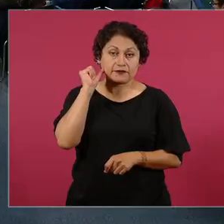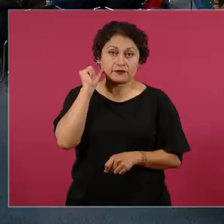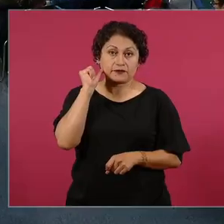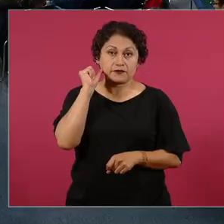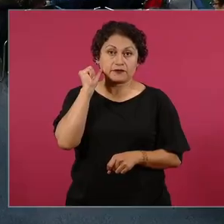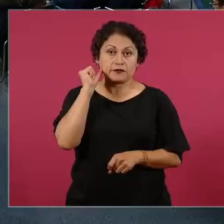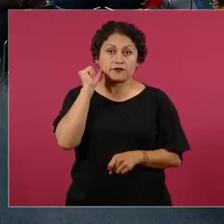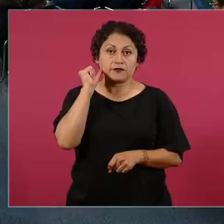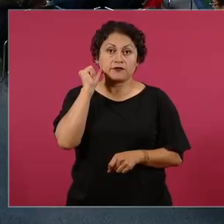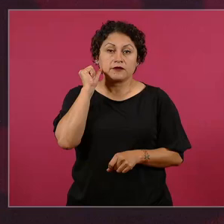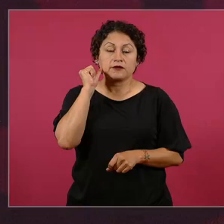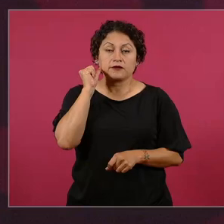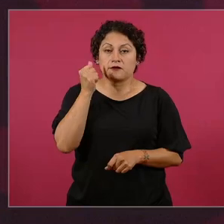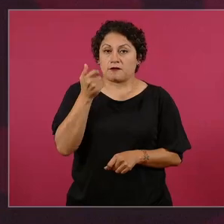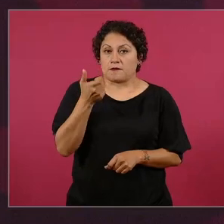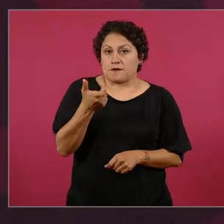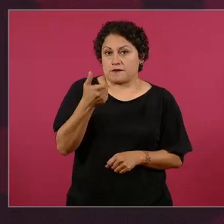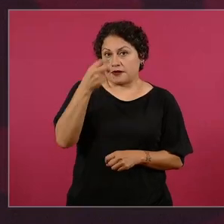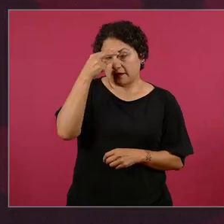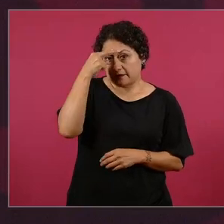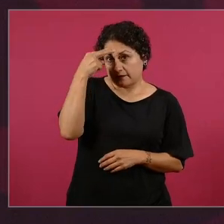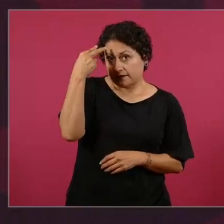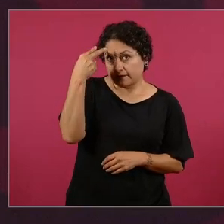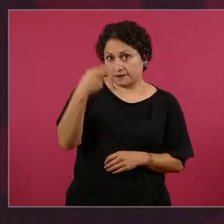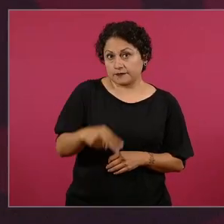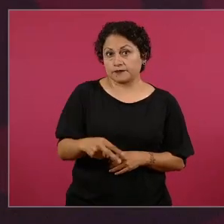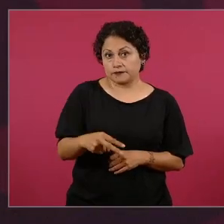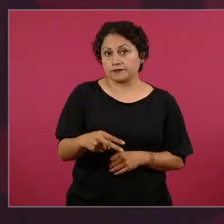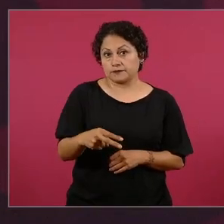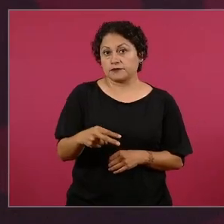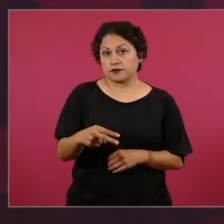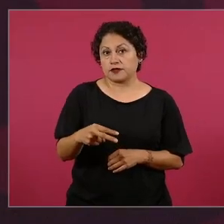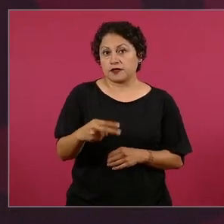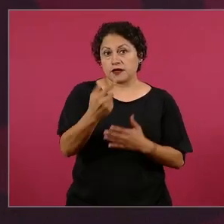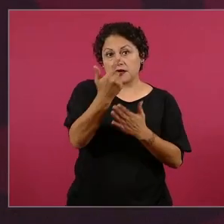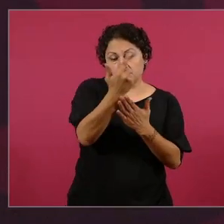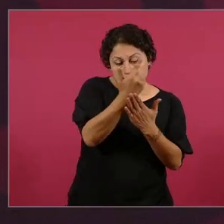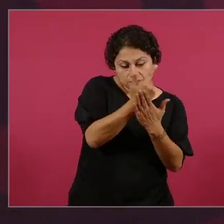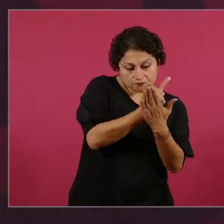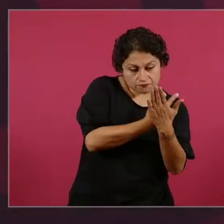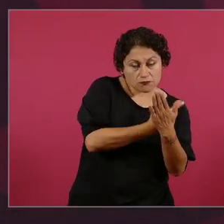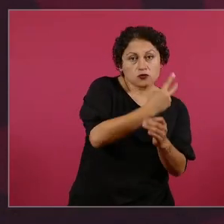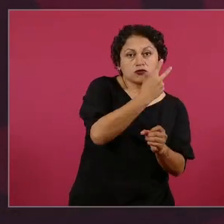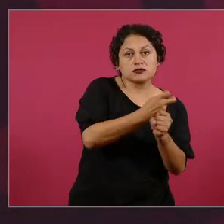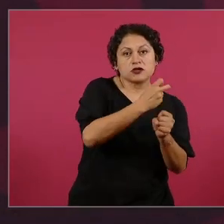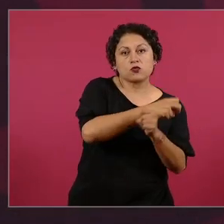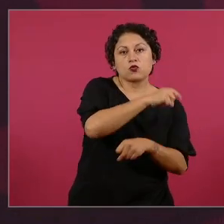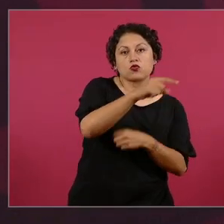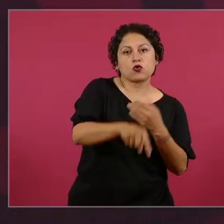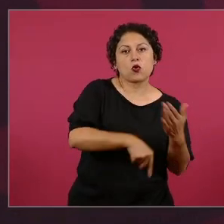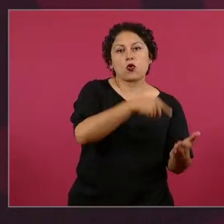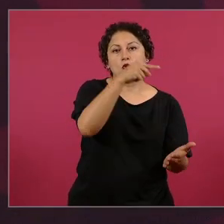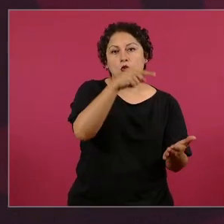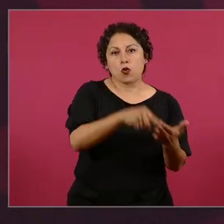el peso la segunda moneda más fuerte con relación al dólar